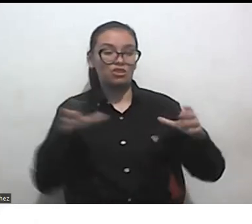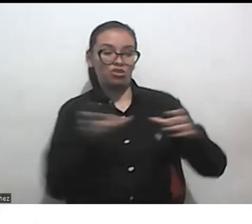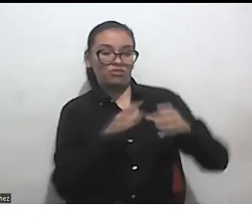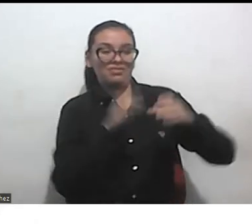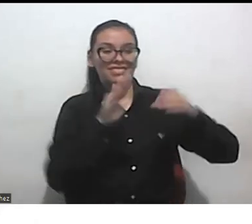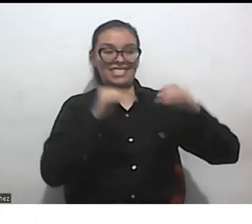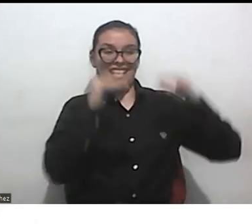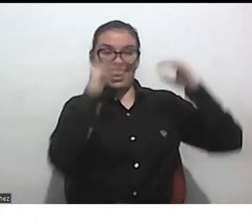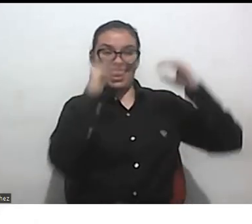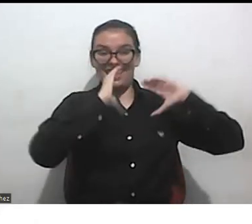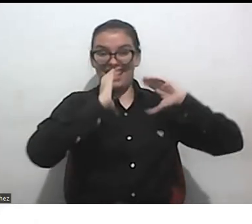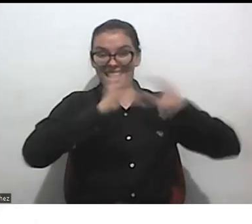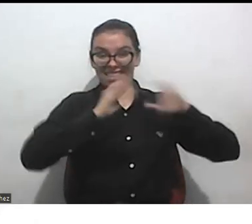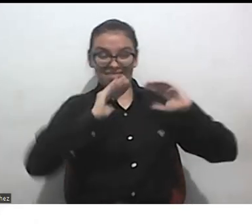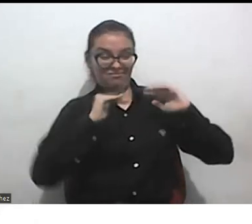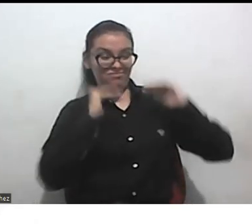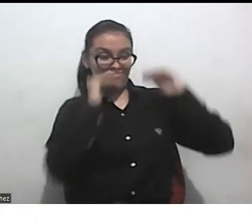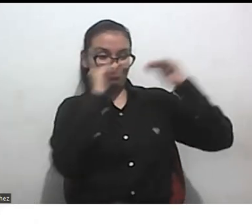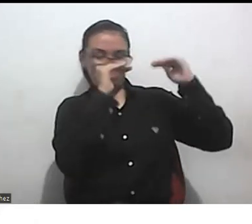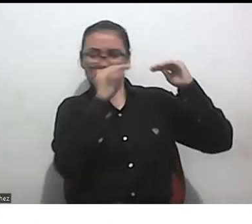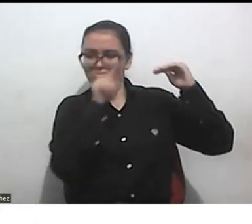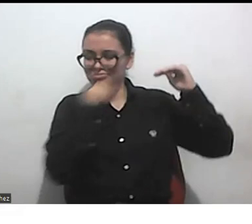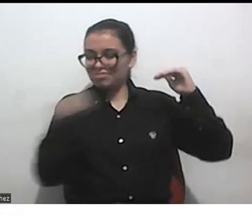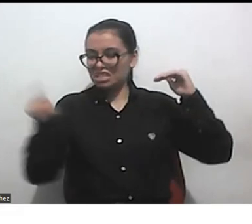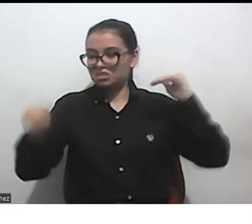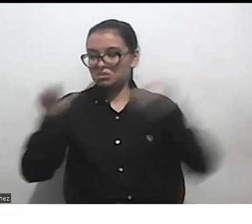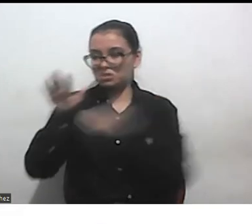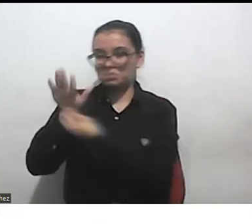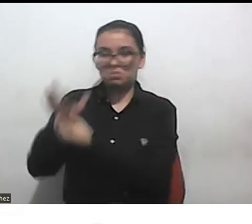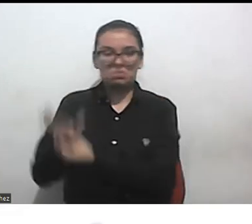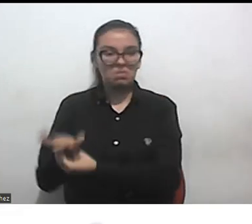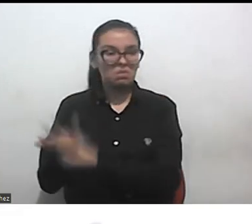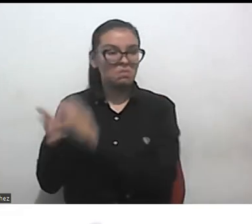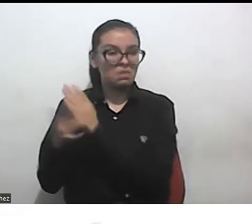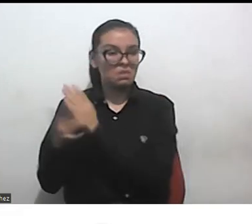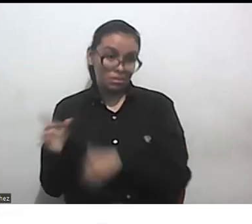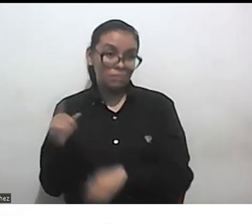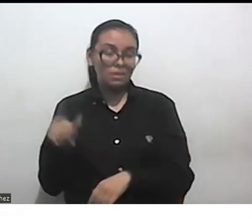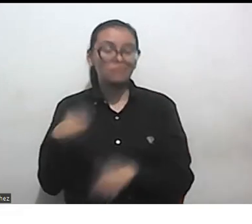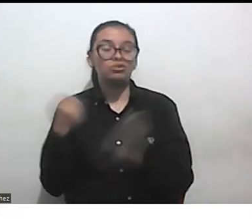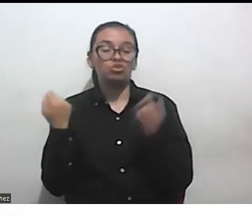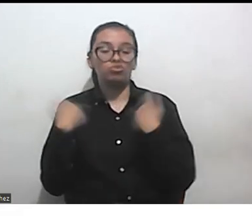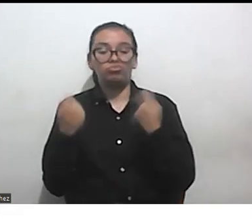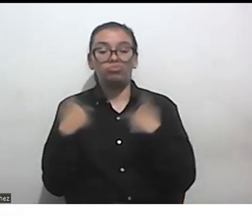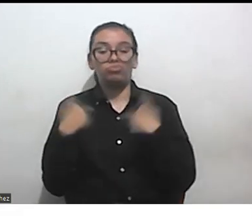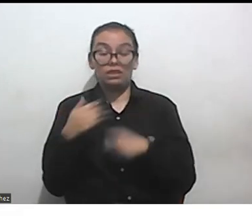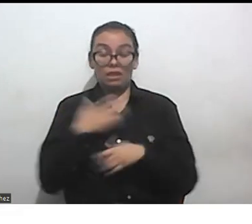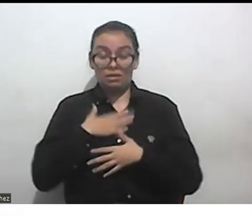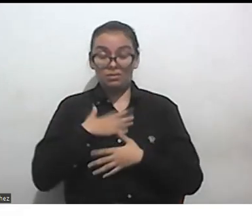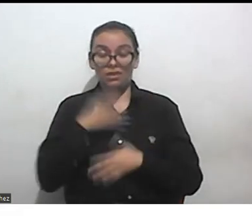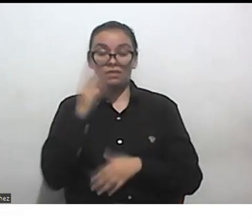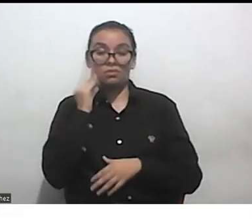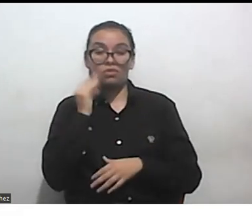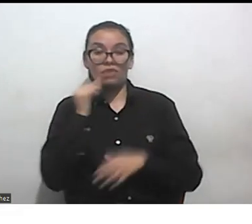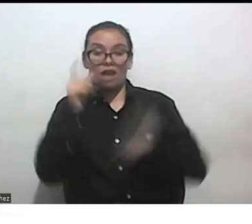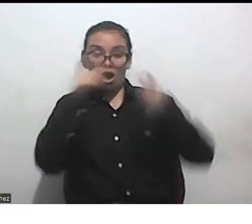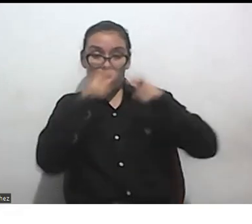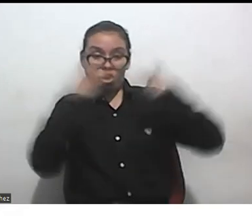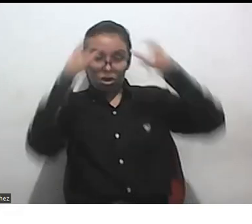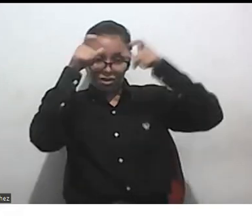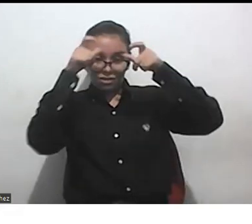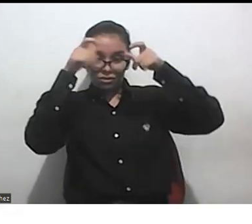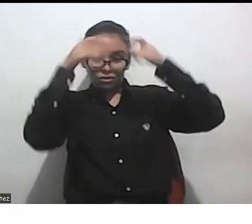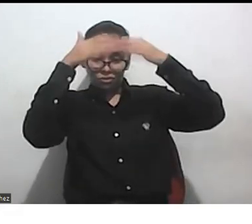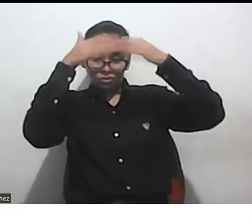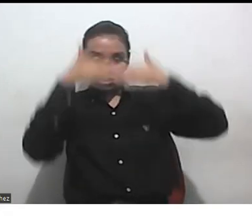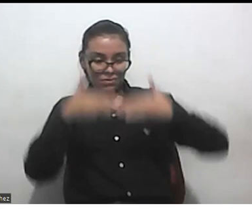hablando como puede ser y lo digo por experiencia propia un congreso sobre discapacidad